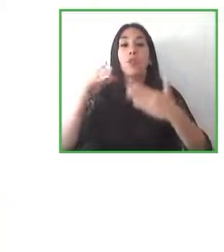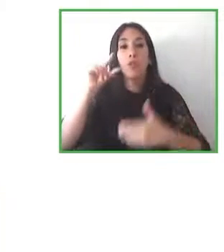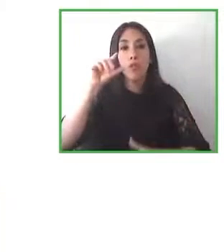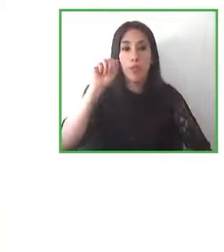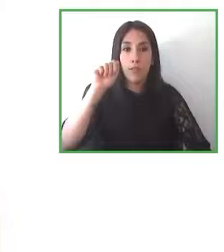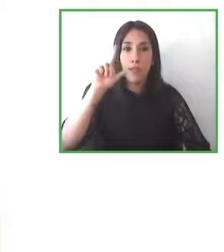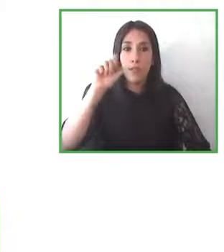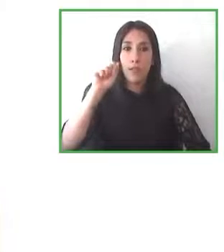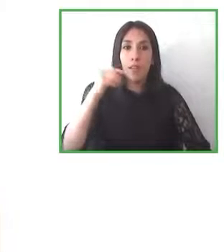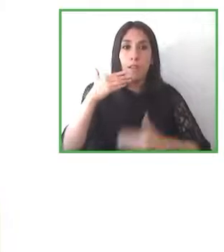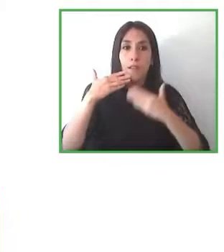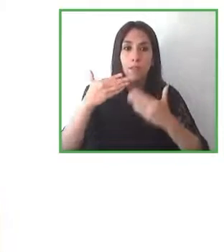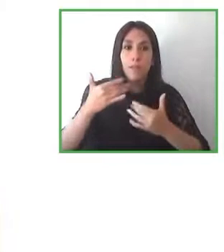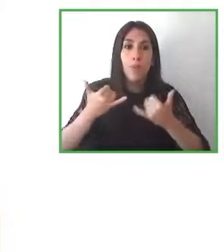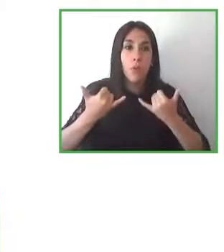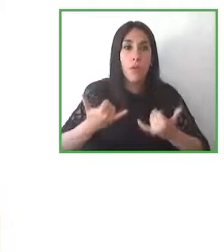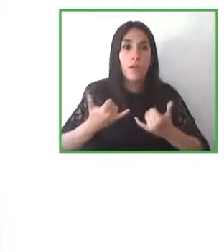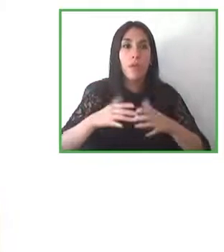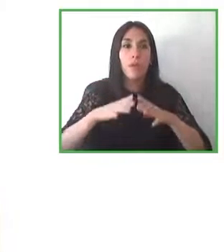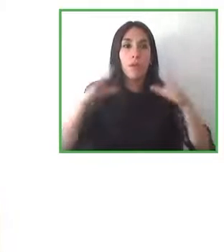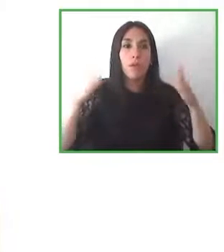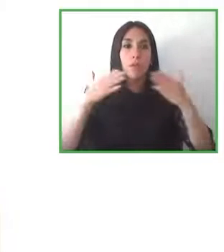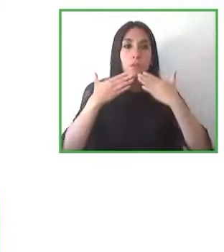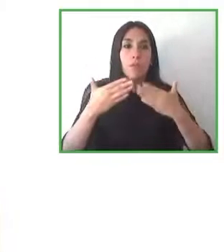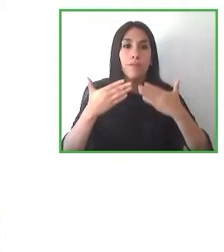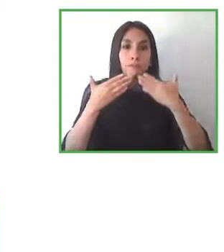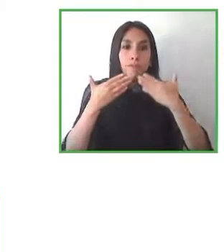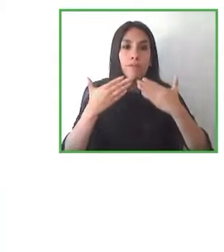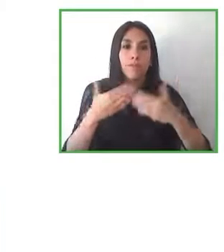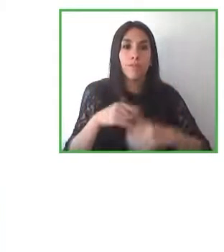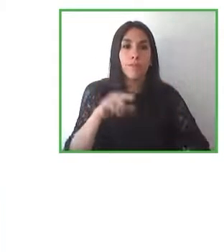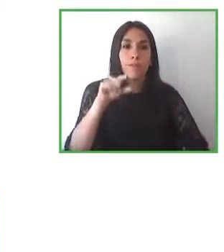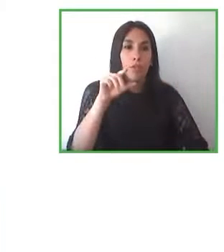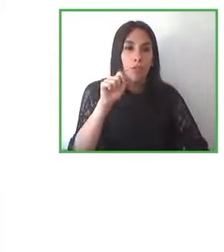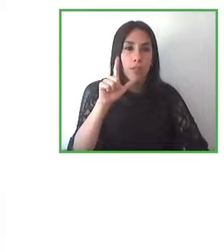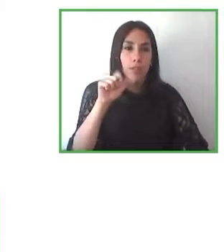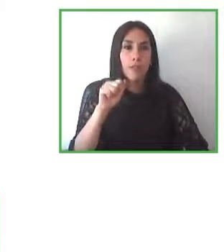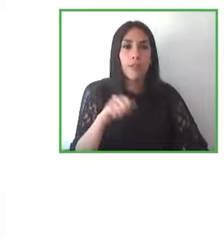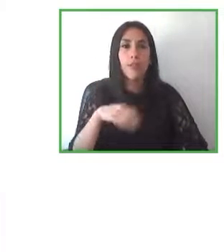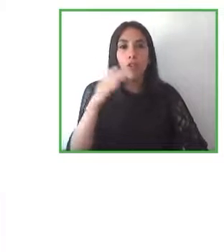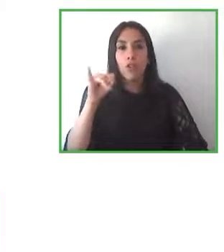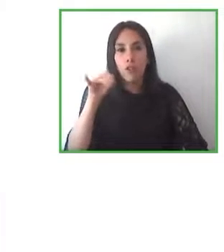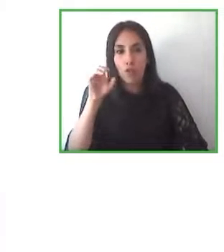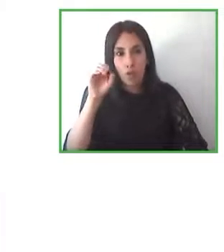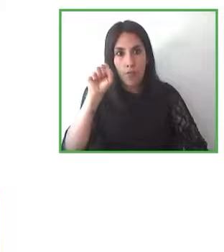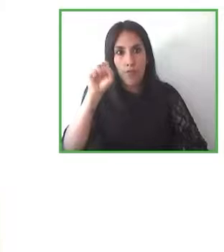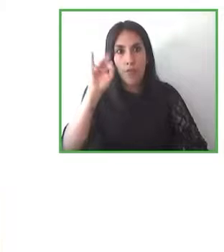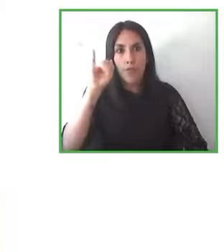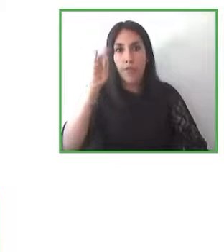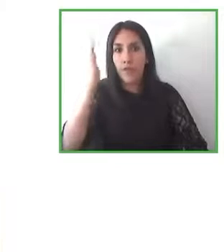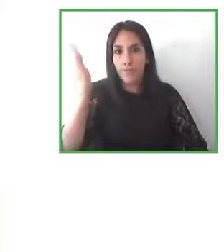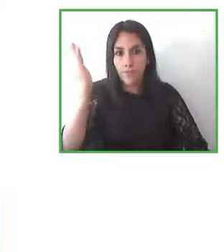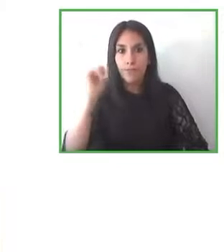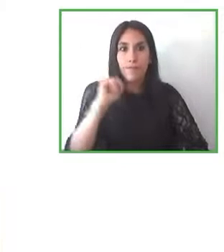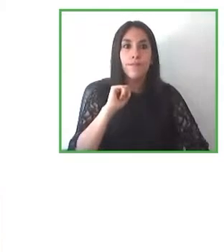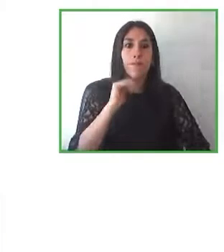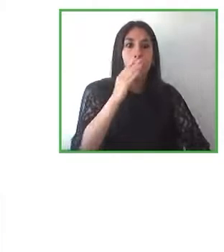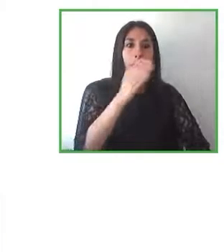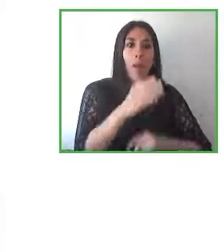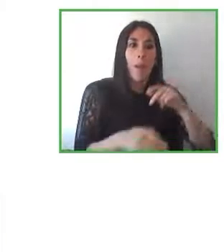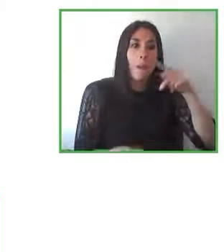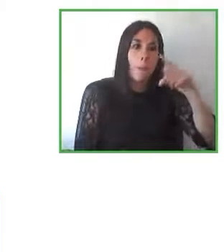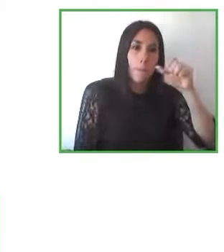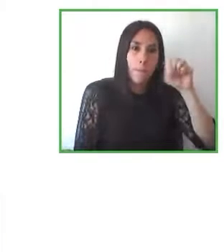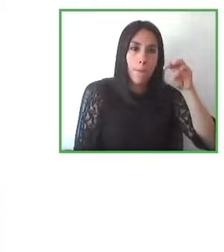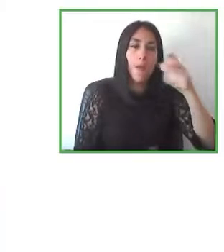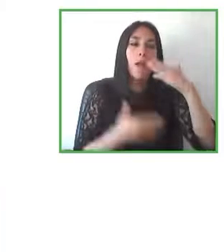gracias a Gala Josefina y Pamela de haber estado aquí con nosotros transmitiendo el conocimiento el